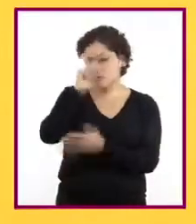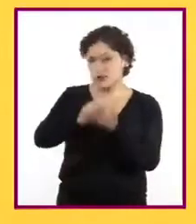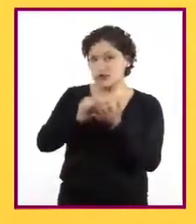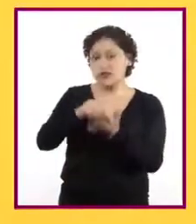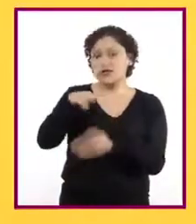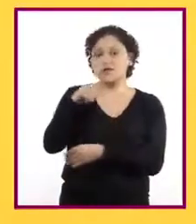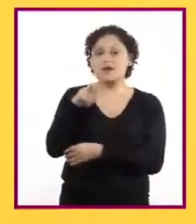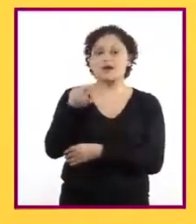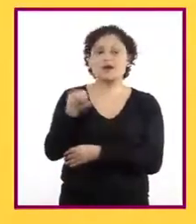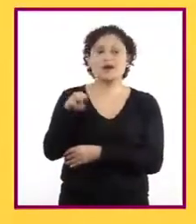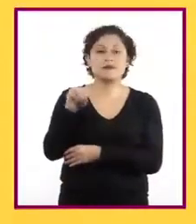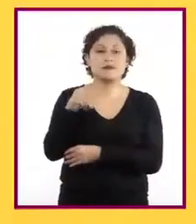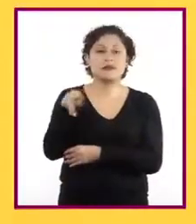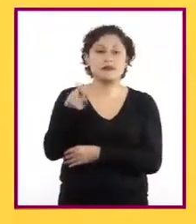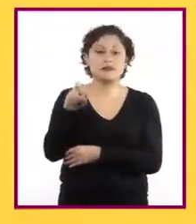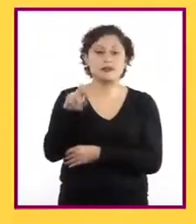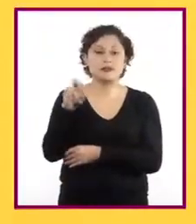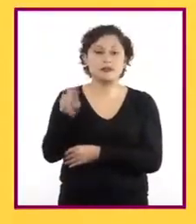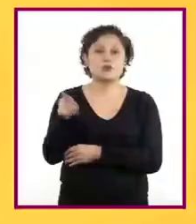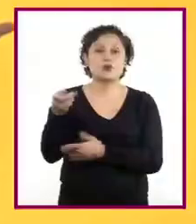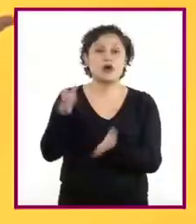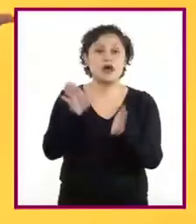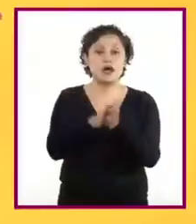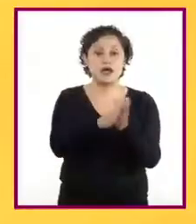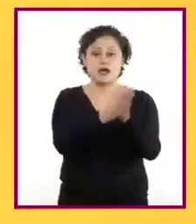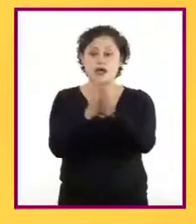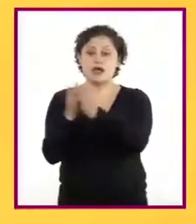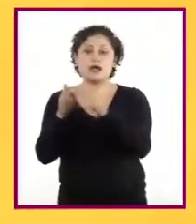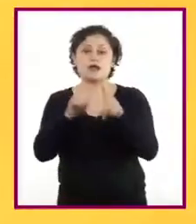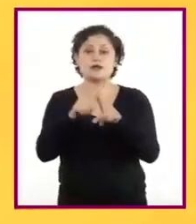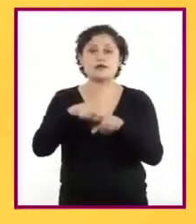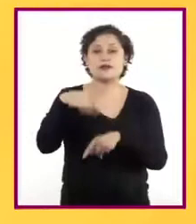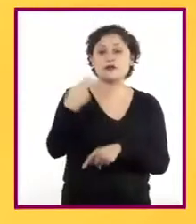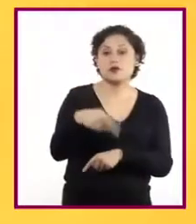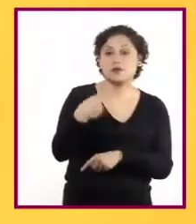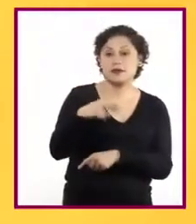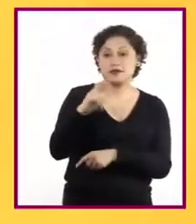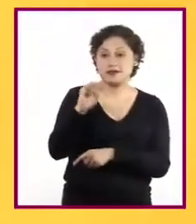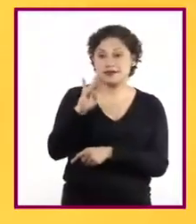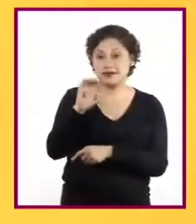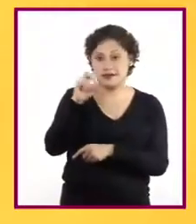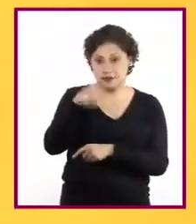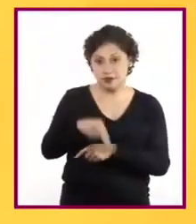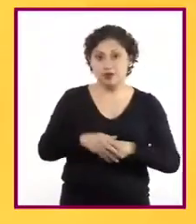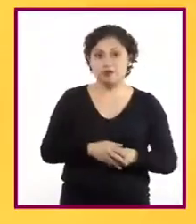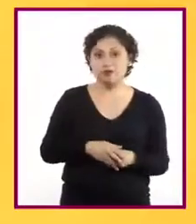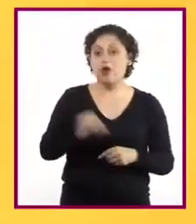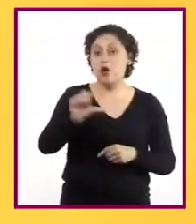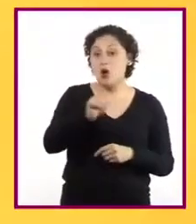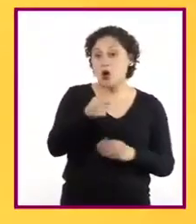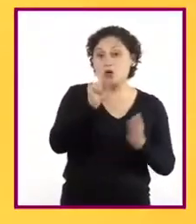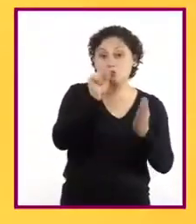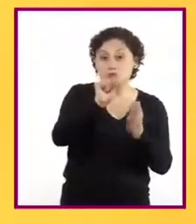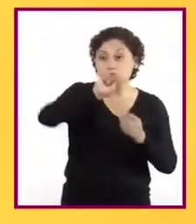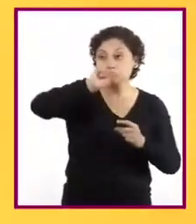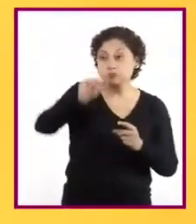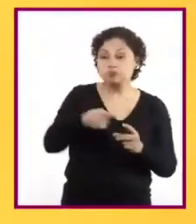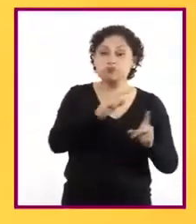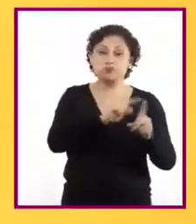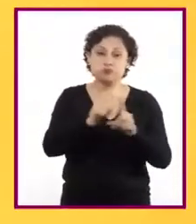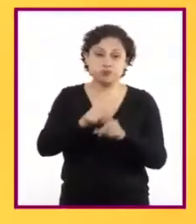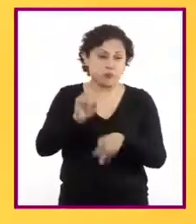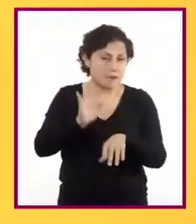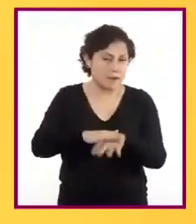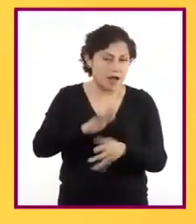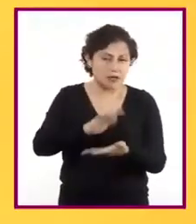parte del acervo de los libros del rincón. Además, uno de los signos de puntuación más usuales es la coma. Para